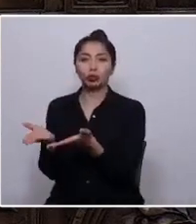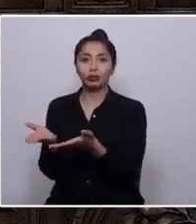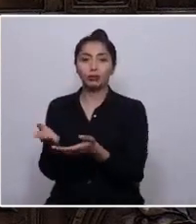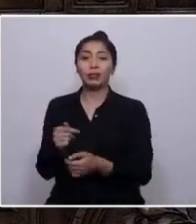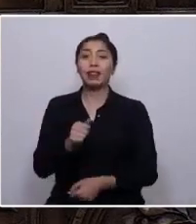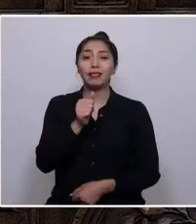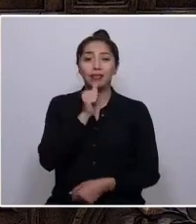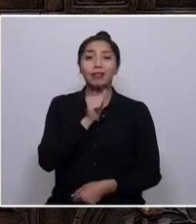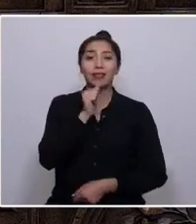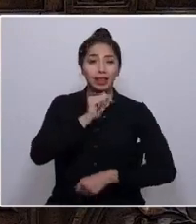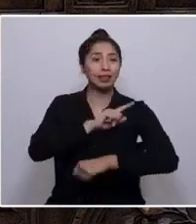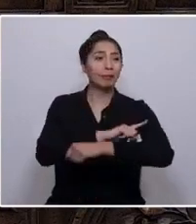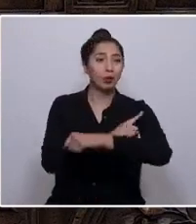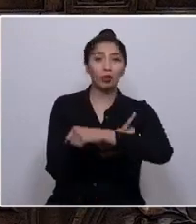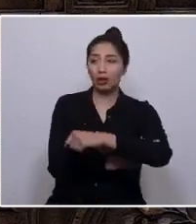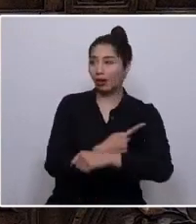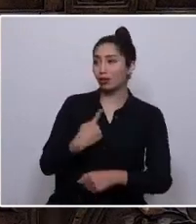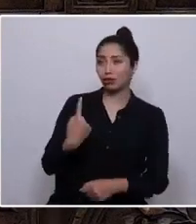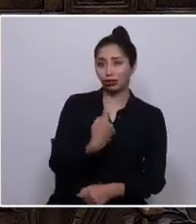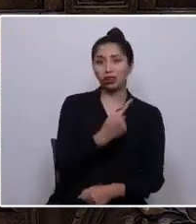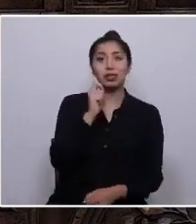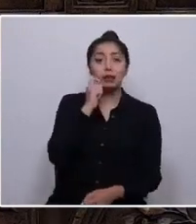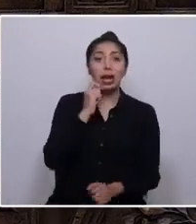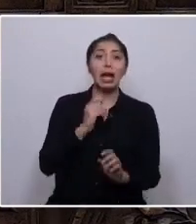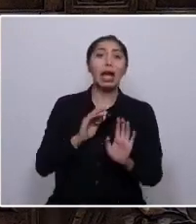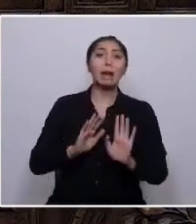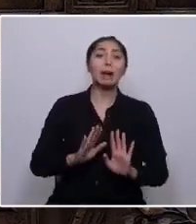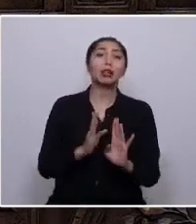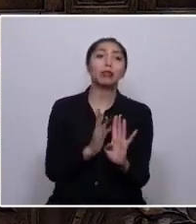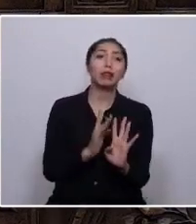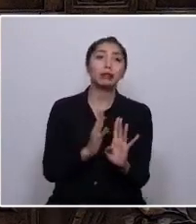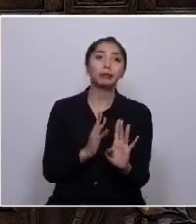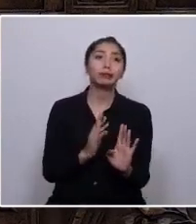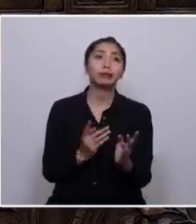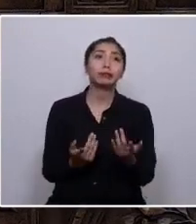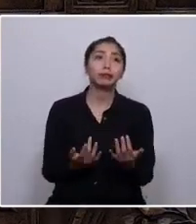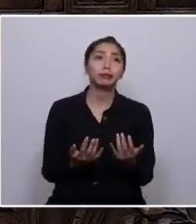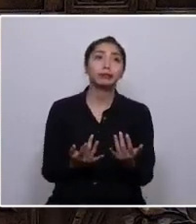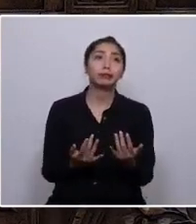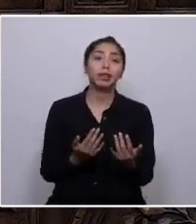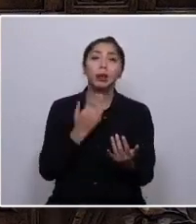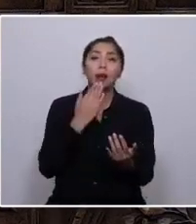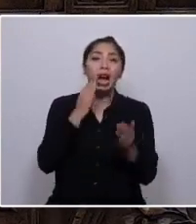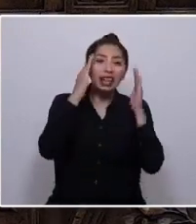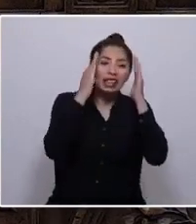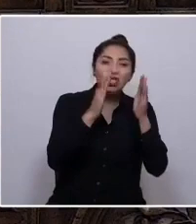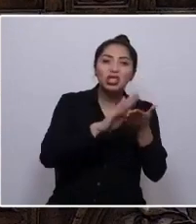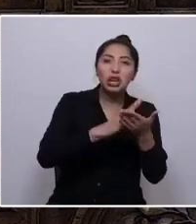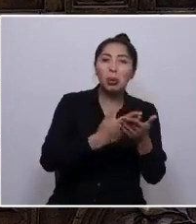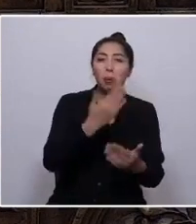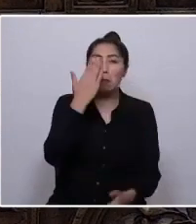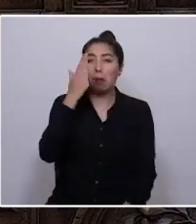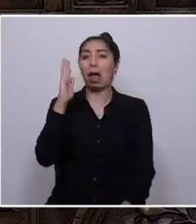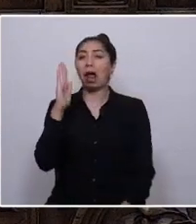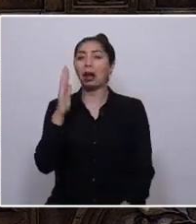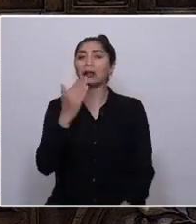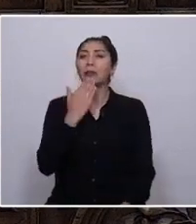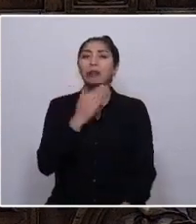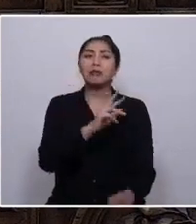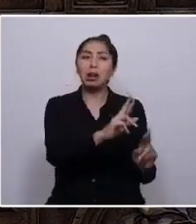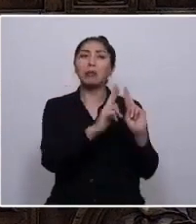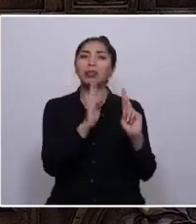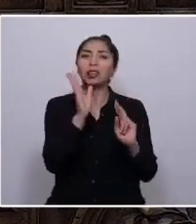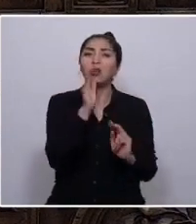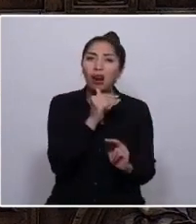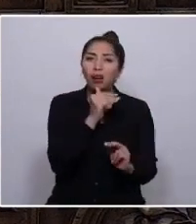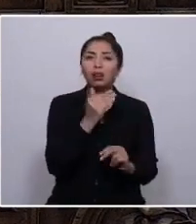lo que nos deja esperando siempre en la fila, la que recibe siempre la peor atención, la que no tiene respuestas, a la que pueden abusar sin